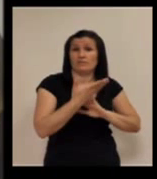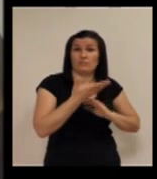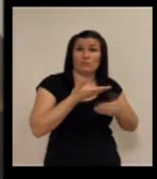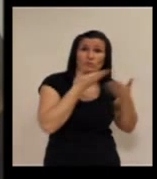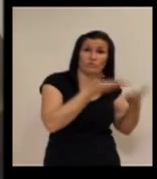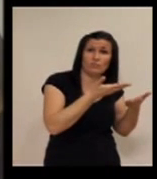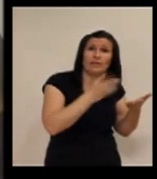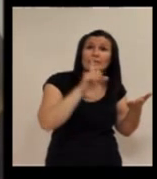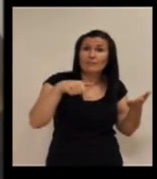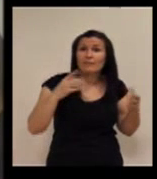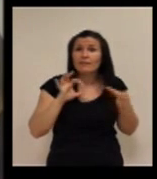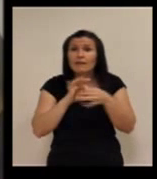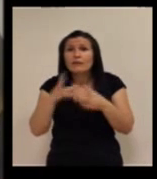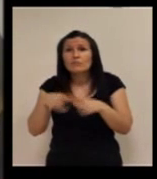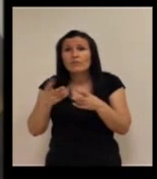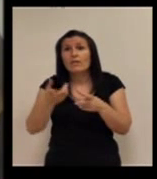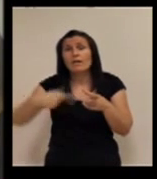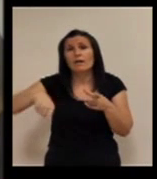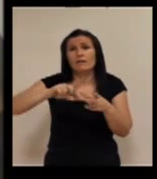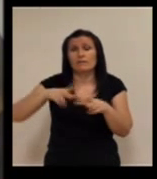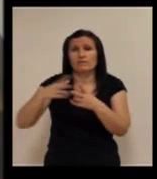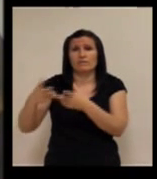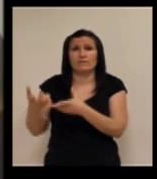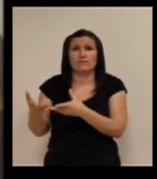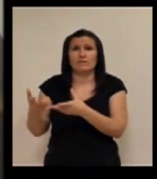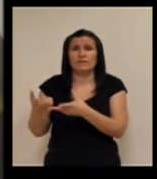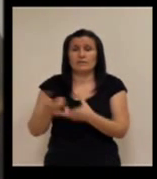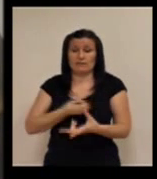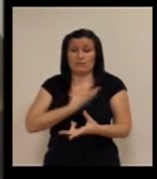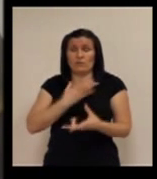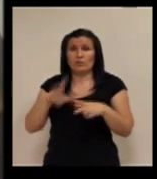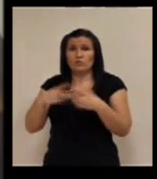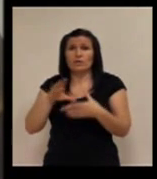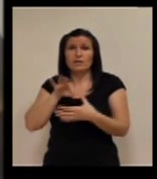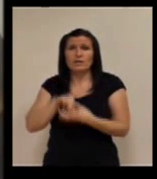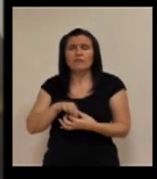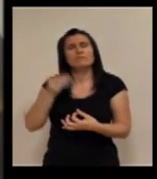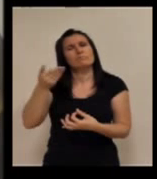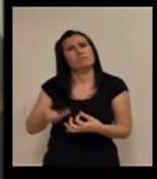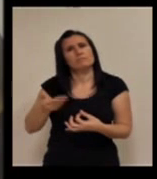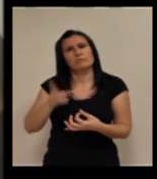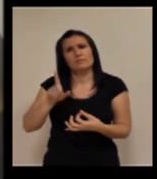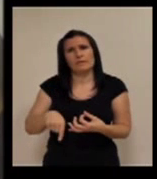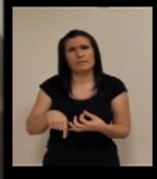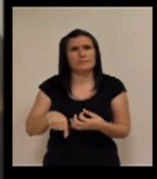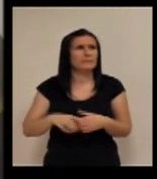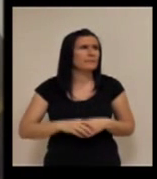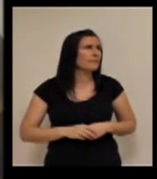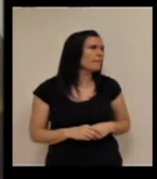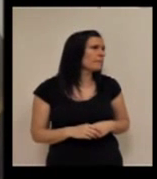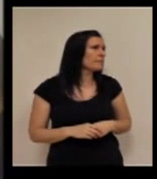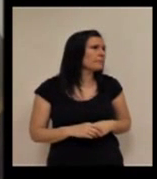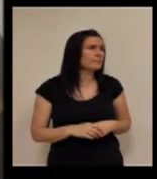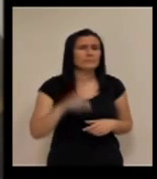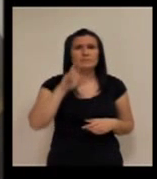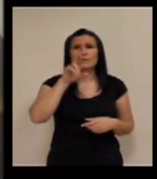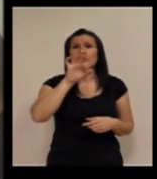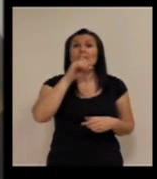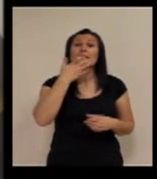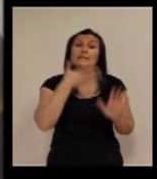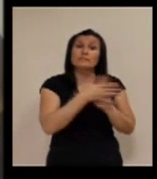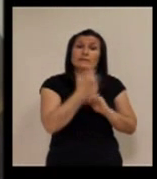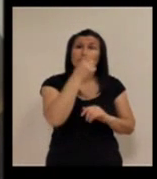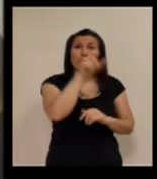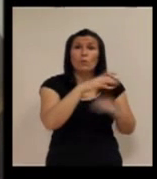y de la vocación social. Yo creo que la vocación social tiene mucha importancia. Con lo cual, si el usuario